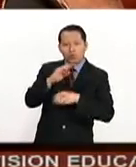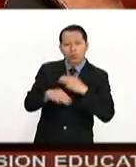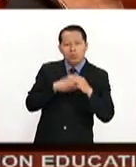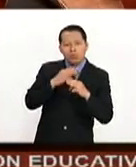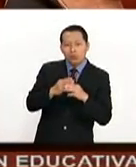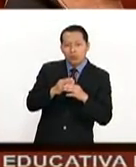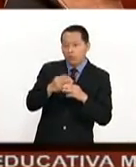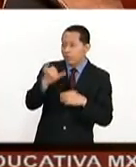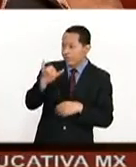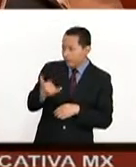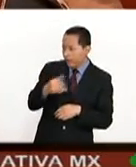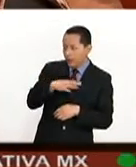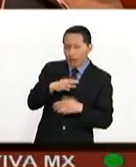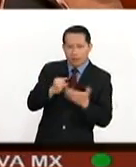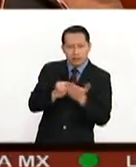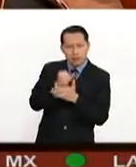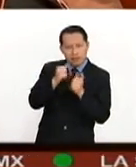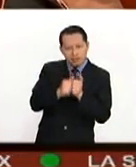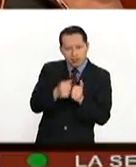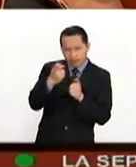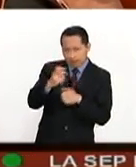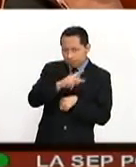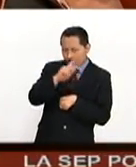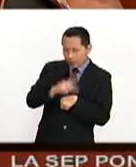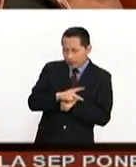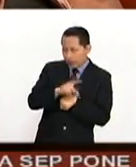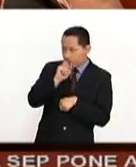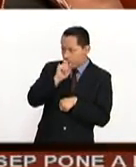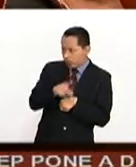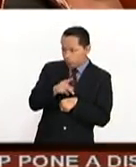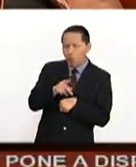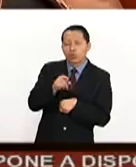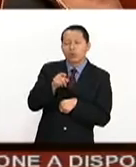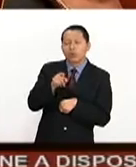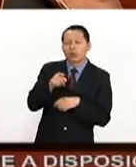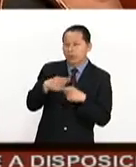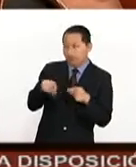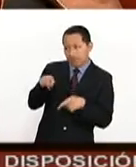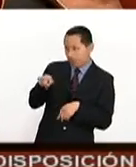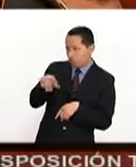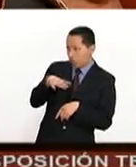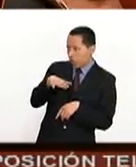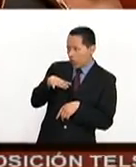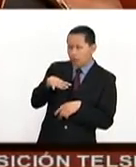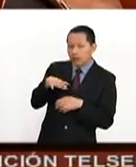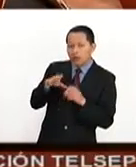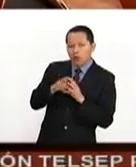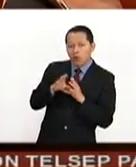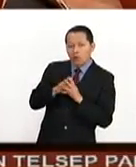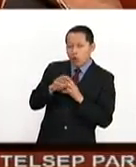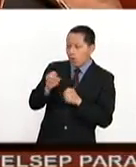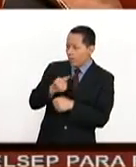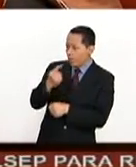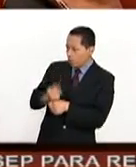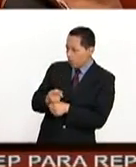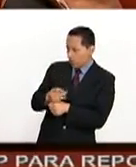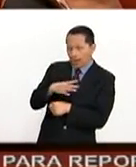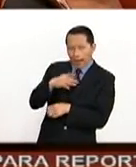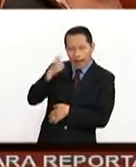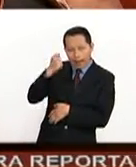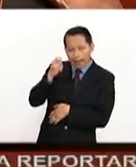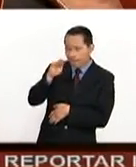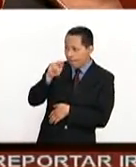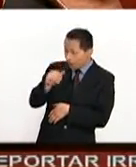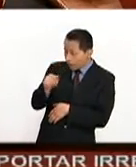y decides quedarte en ese país. Tú tuviste las oportunidades, estuviste becado